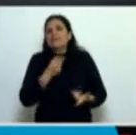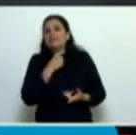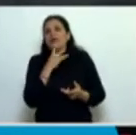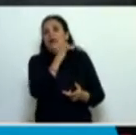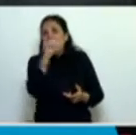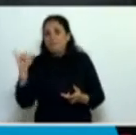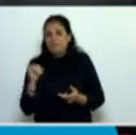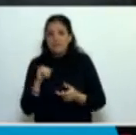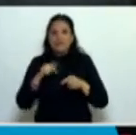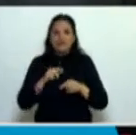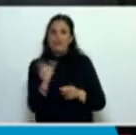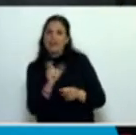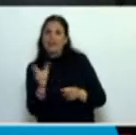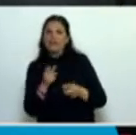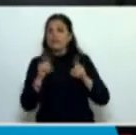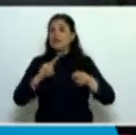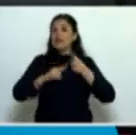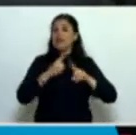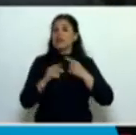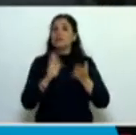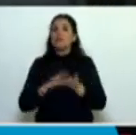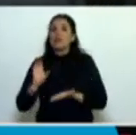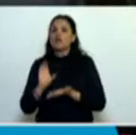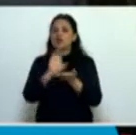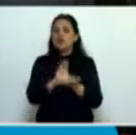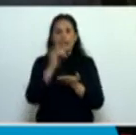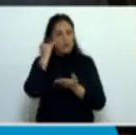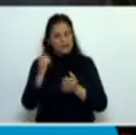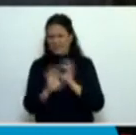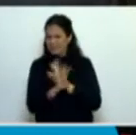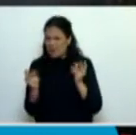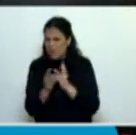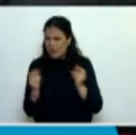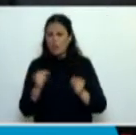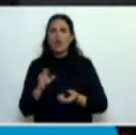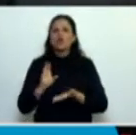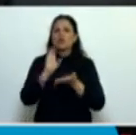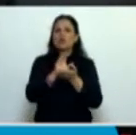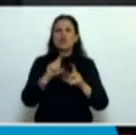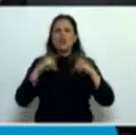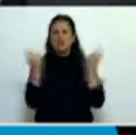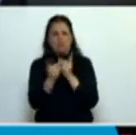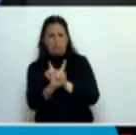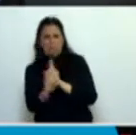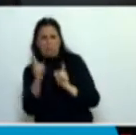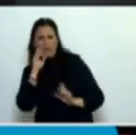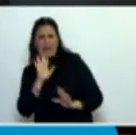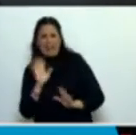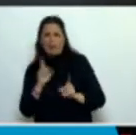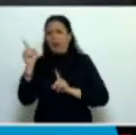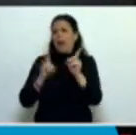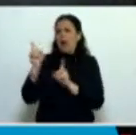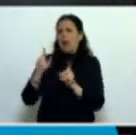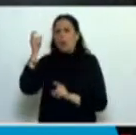estas desviaciones también han tenido que ver con los subsidios, y con esto termino. Pero no con los subsidios sociales, que puede comentar